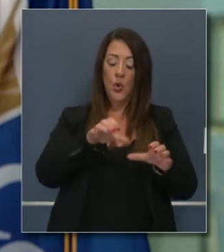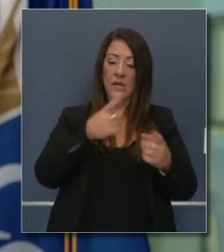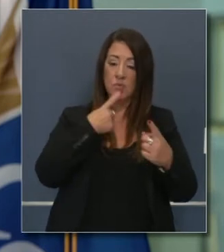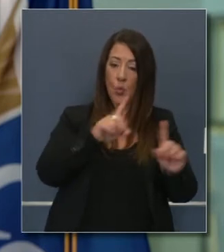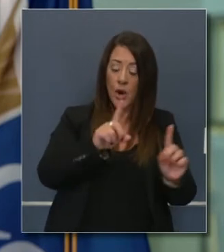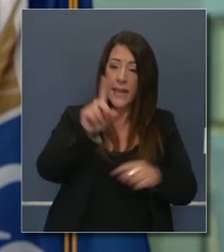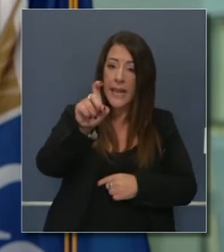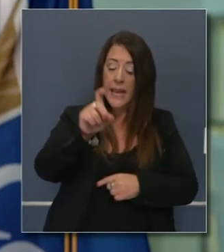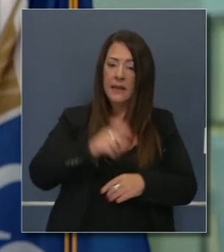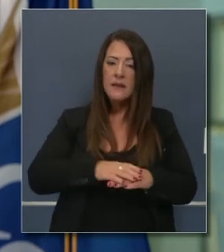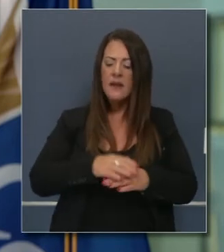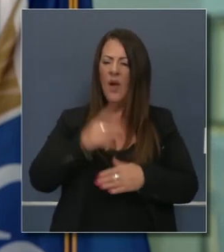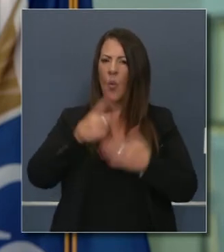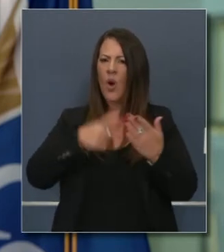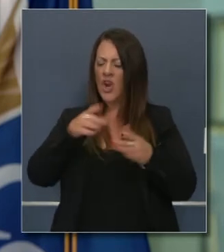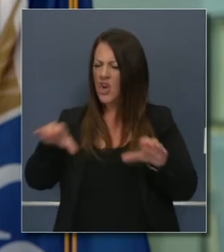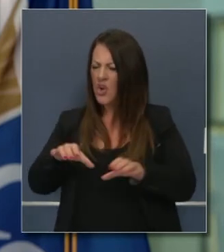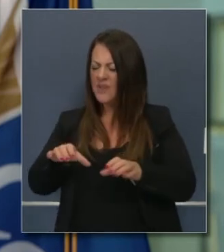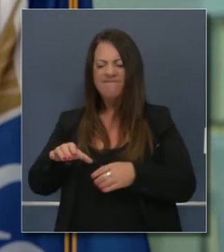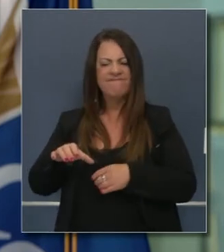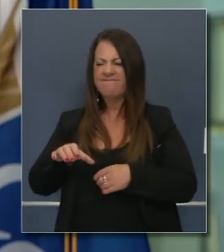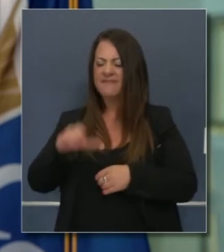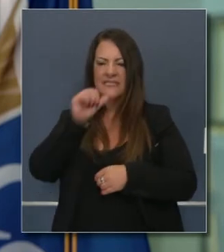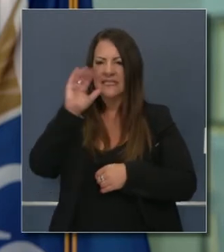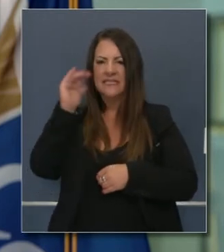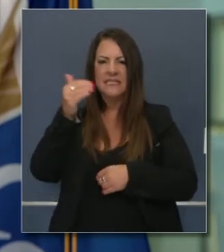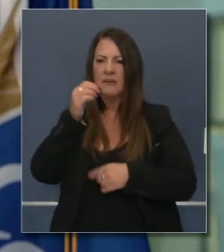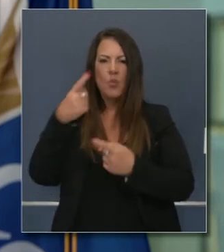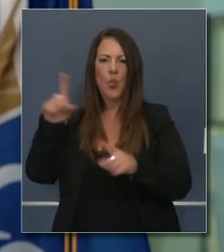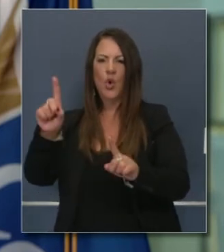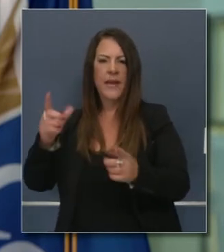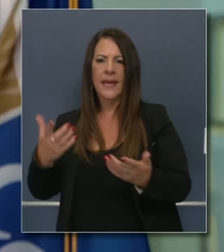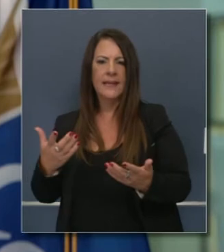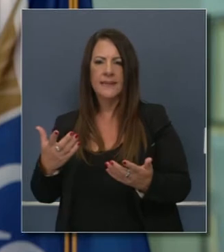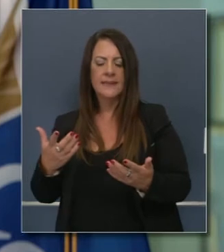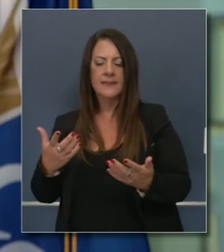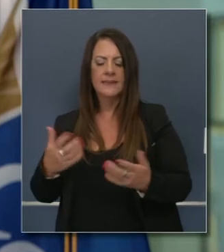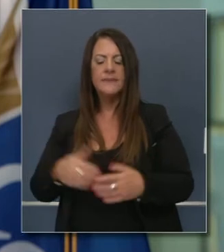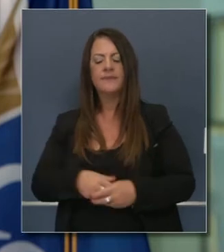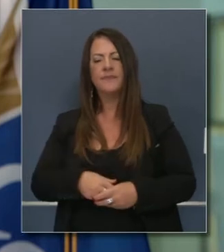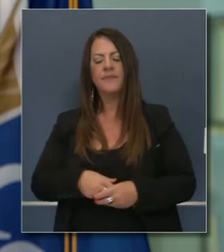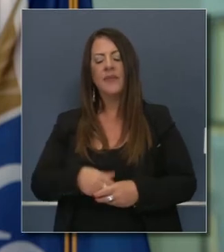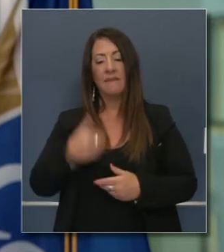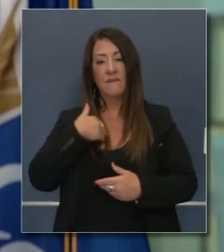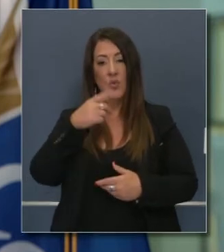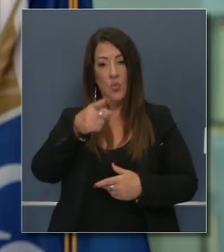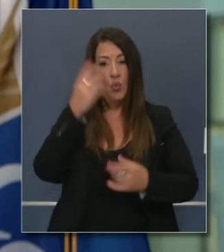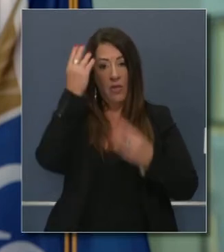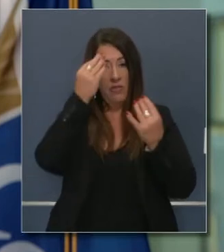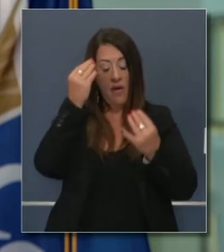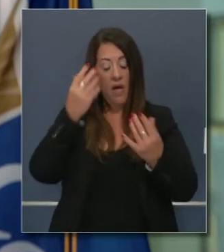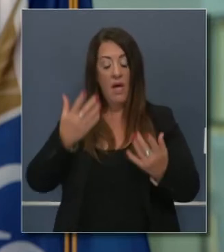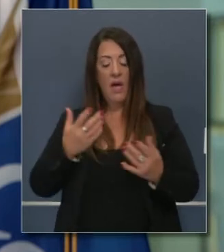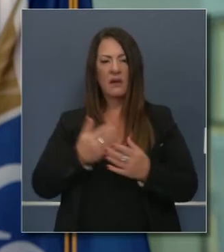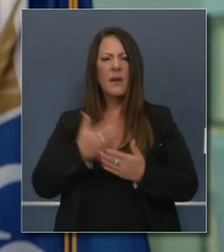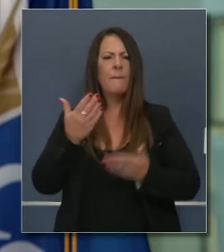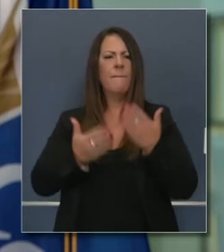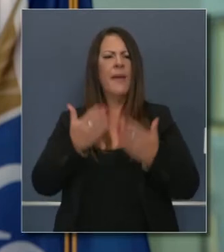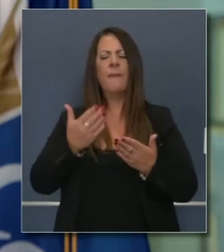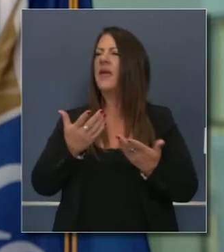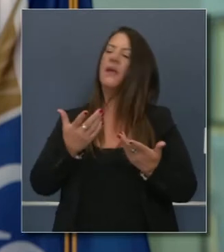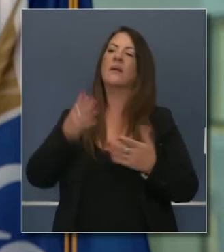funcionando sobre lo que hace y qué es lo que no está funcionando con lo que está haciendo? ¿Y tiene usted algún pensamiento